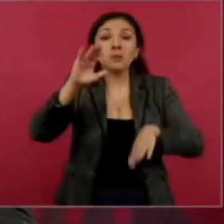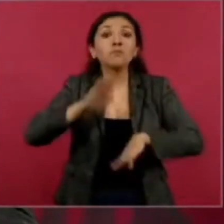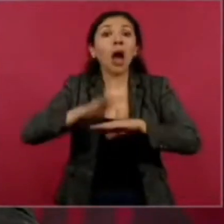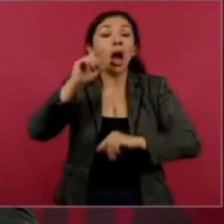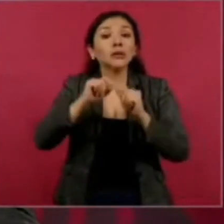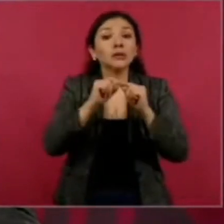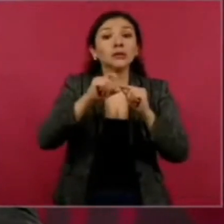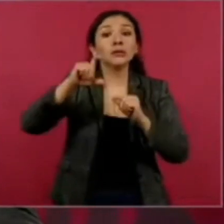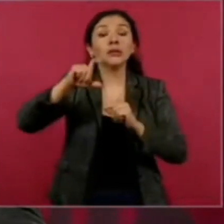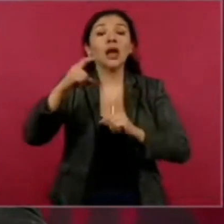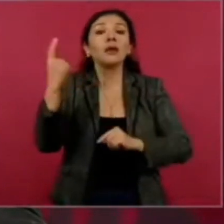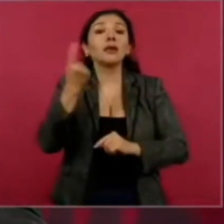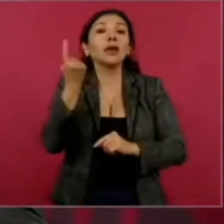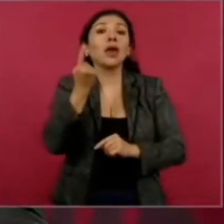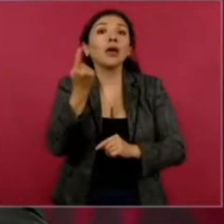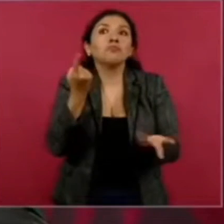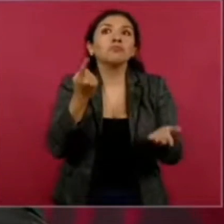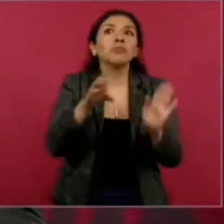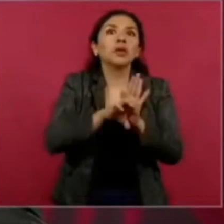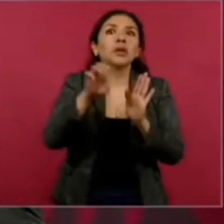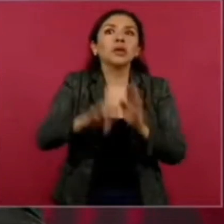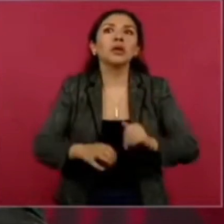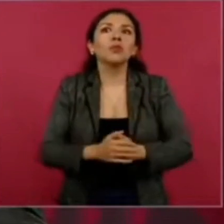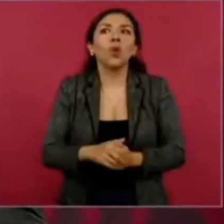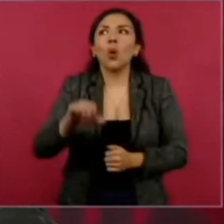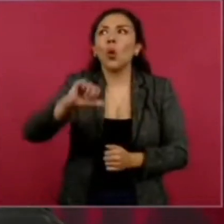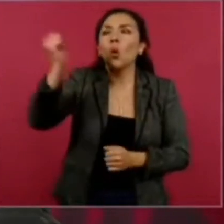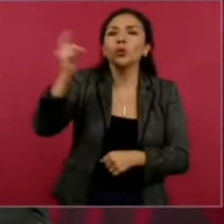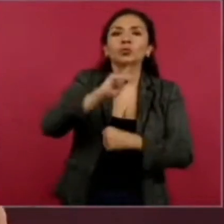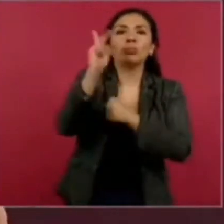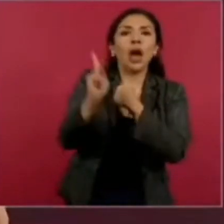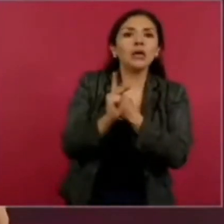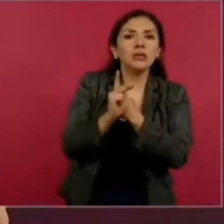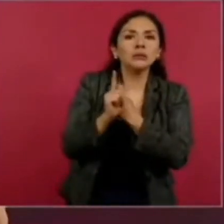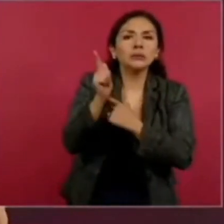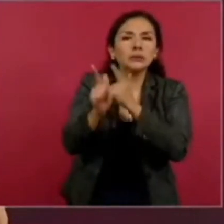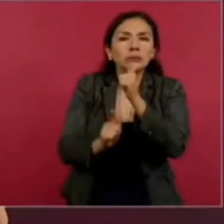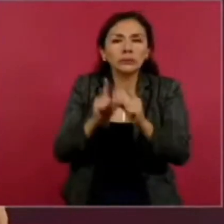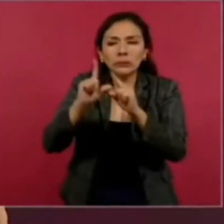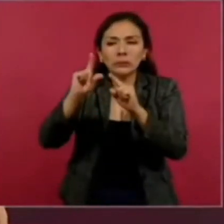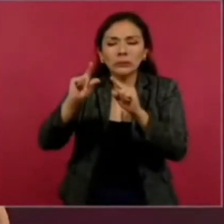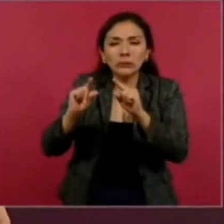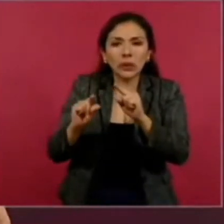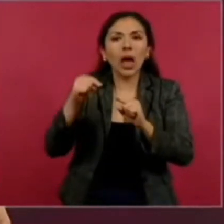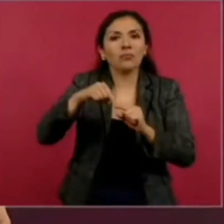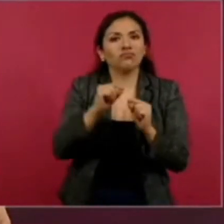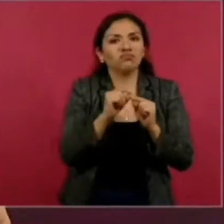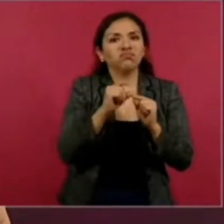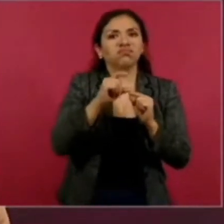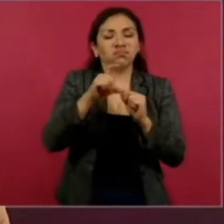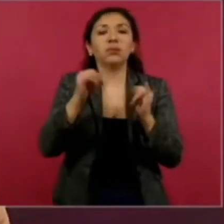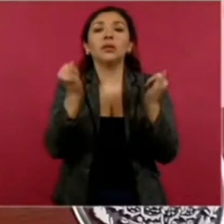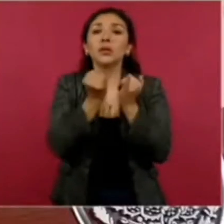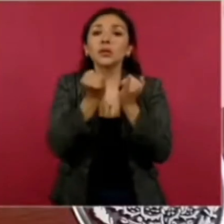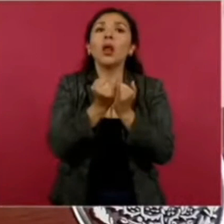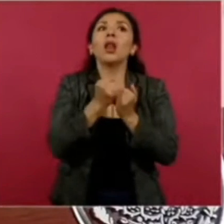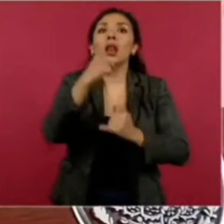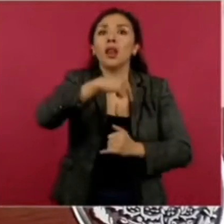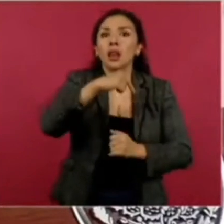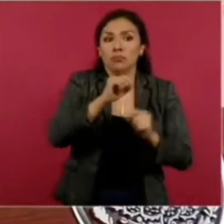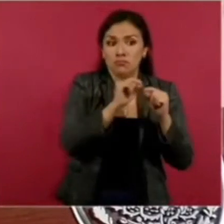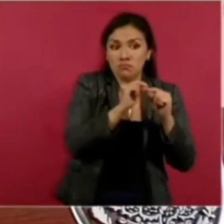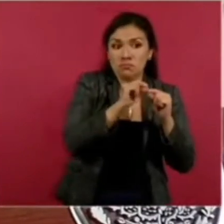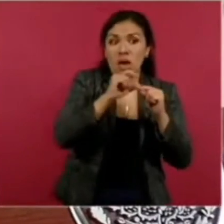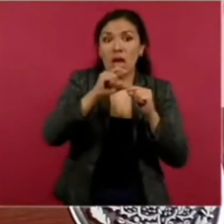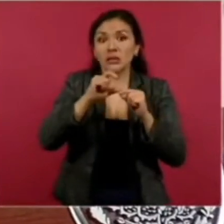que las que tienen otros países. Y también tasas de crecimiento más altas,